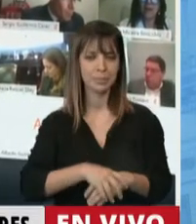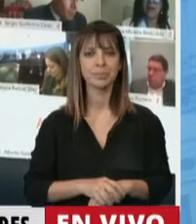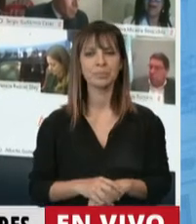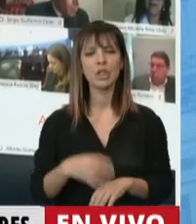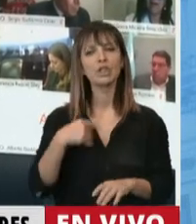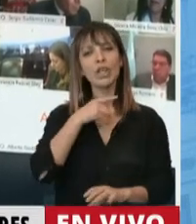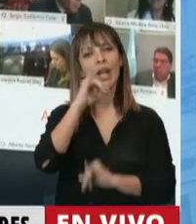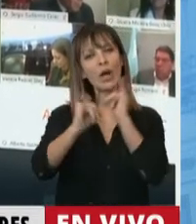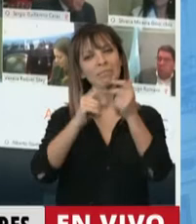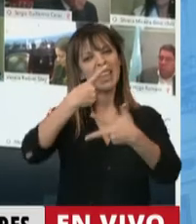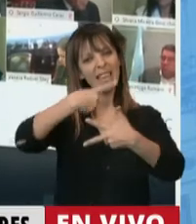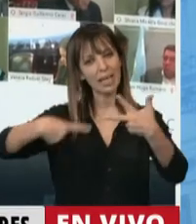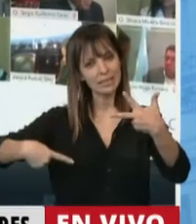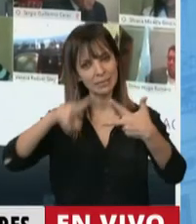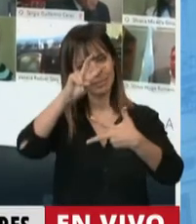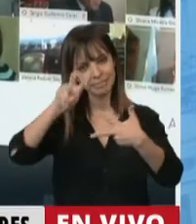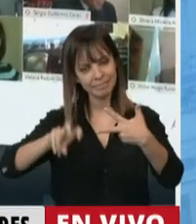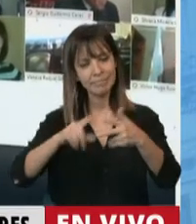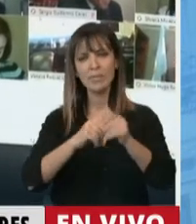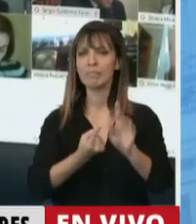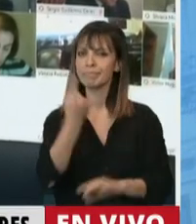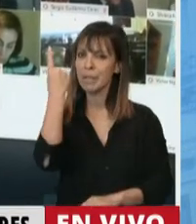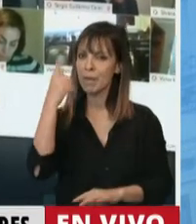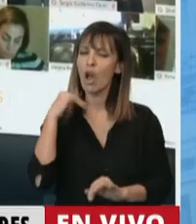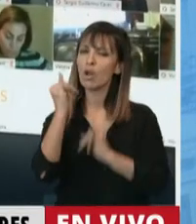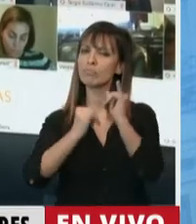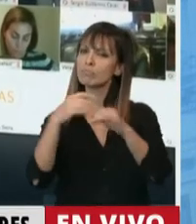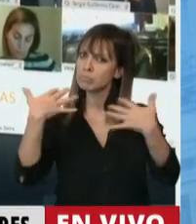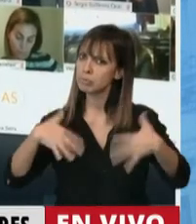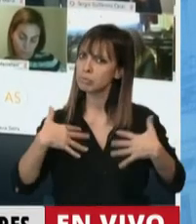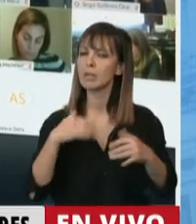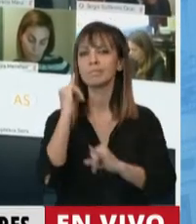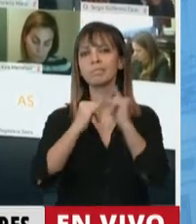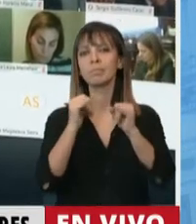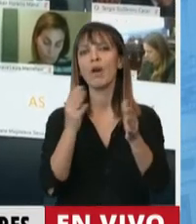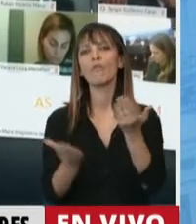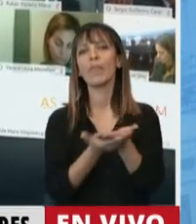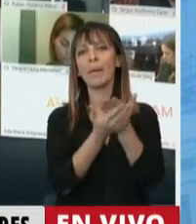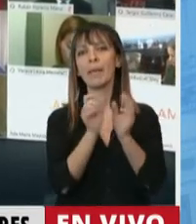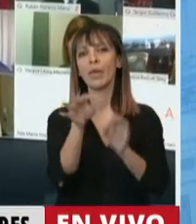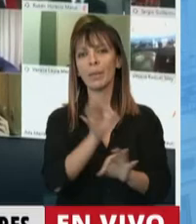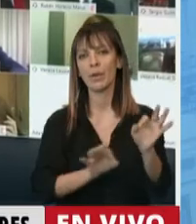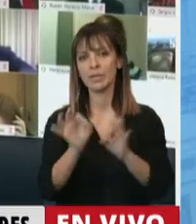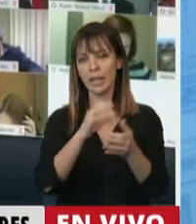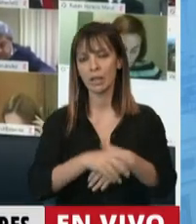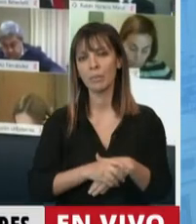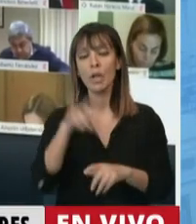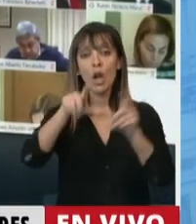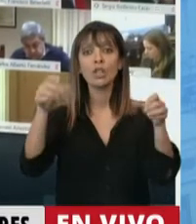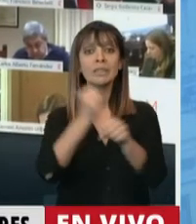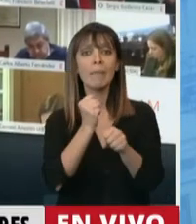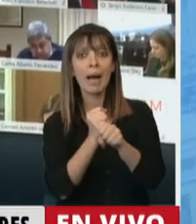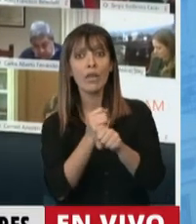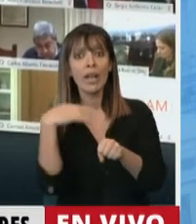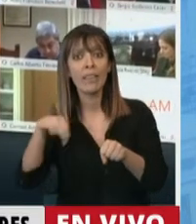quiero mencionar tres aspectos. En primer lugar, algo que hemos expresado con mucho rigor en los fundamentos del proyecto que hemos presentado. Los trabajadores debemos